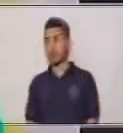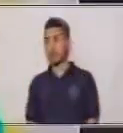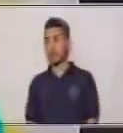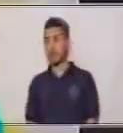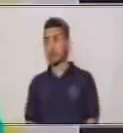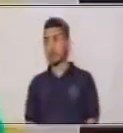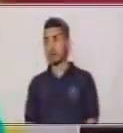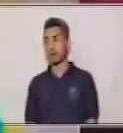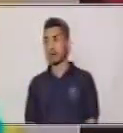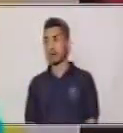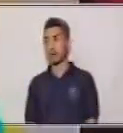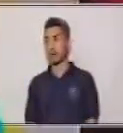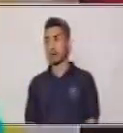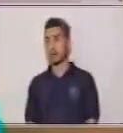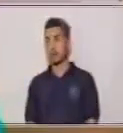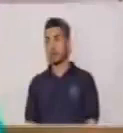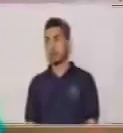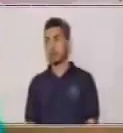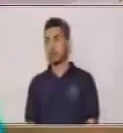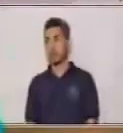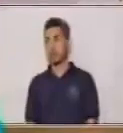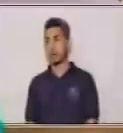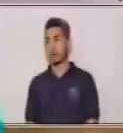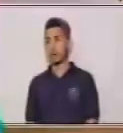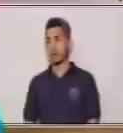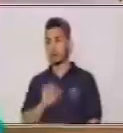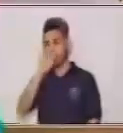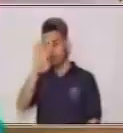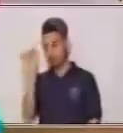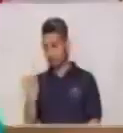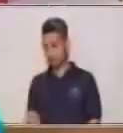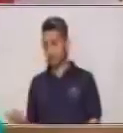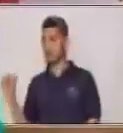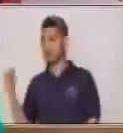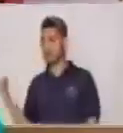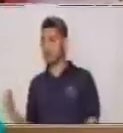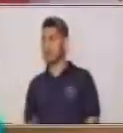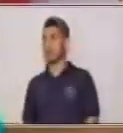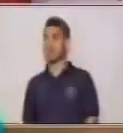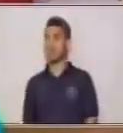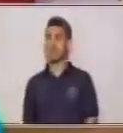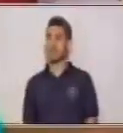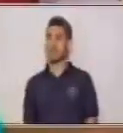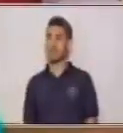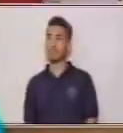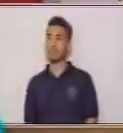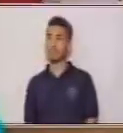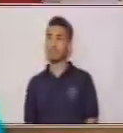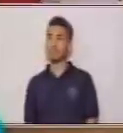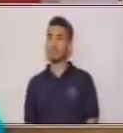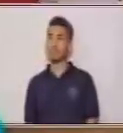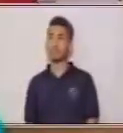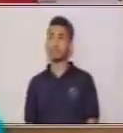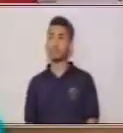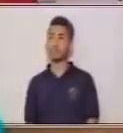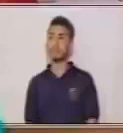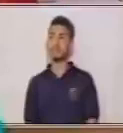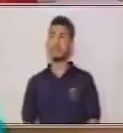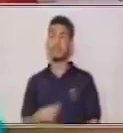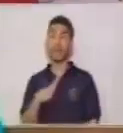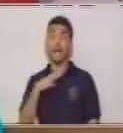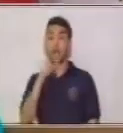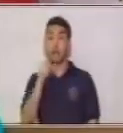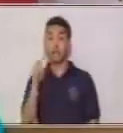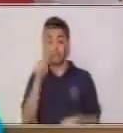cuadro. Ah, corresponde a este que está aquí. ¿Sí? Después dice, hay un círculo rojo